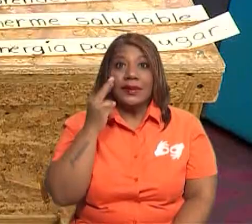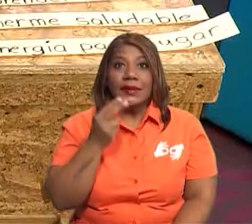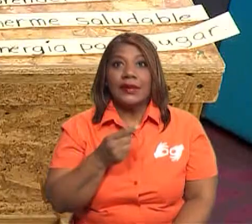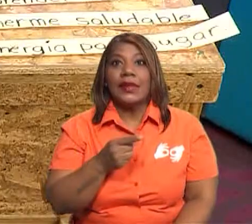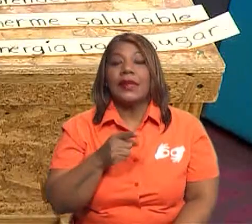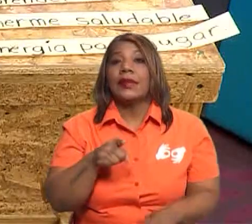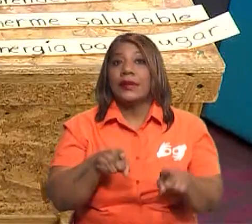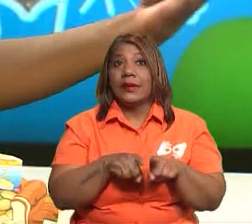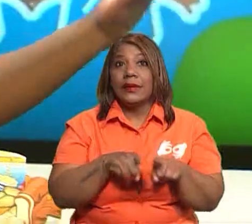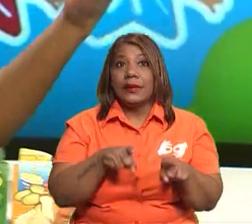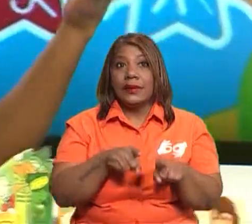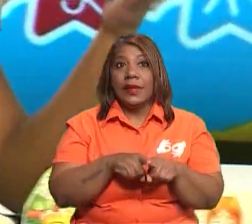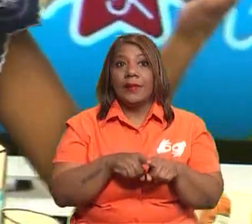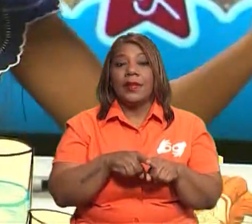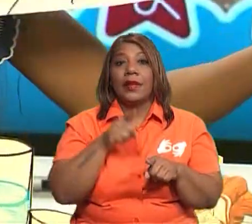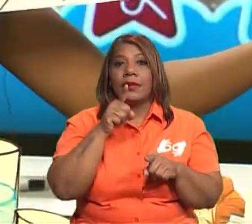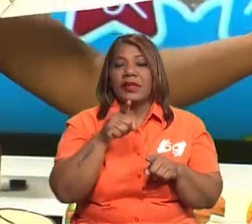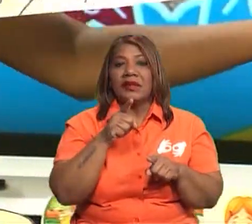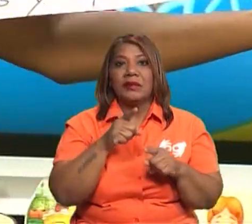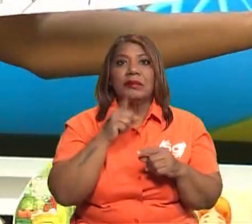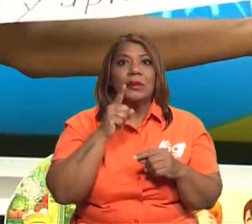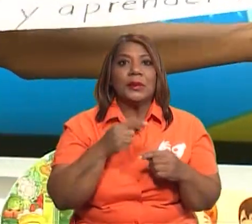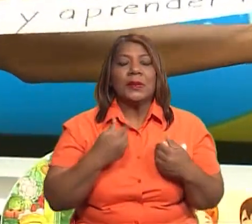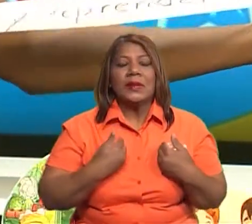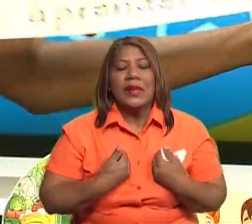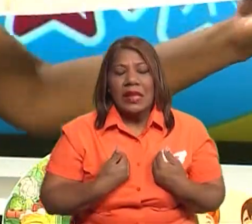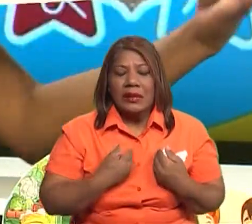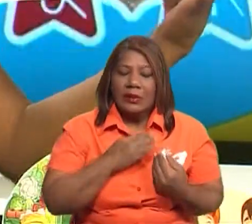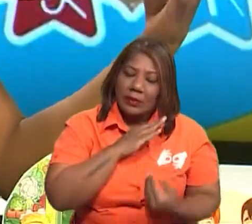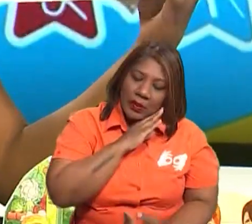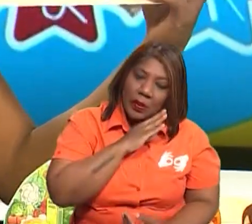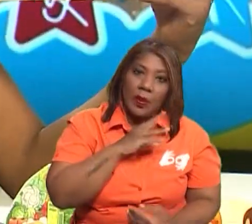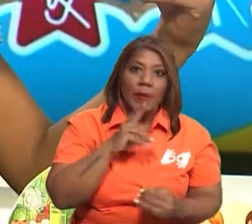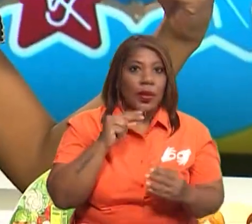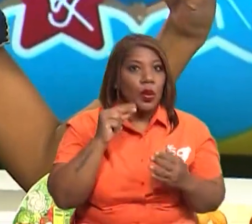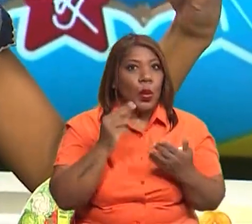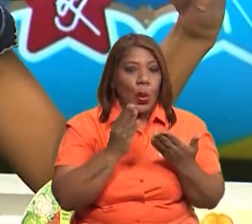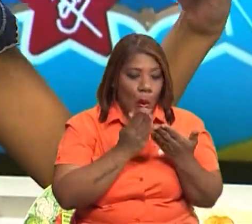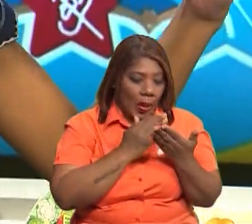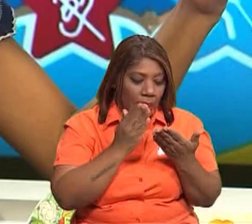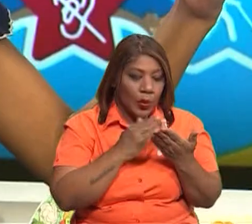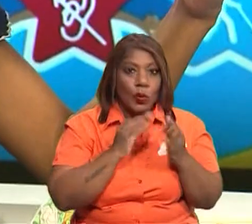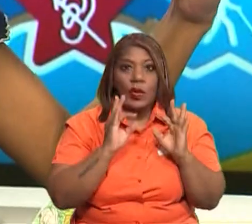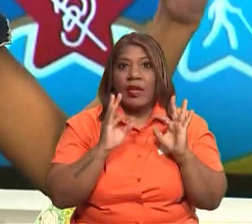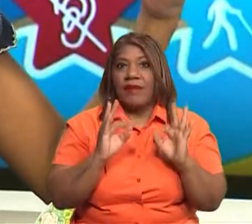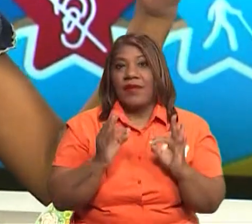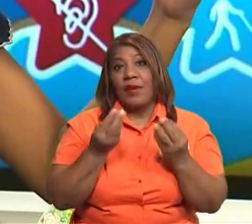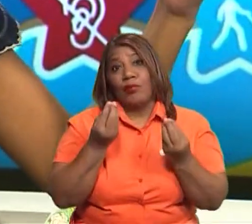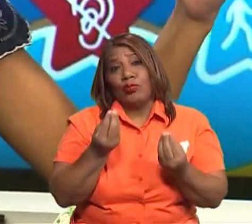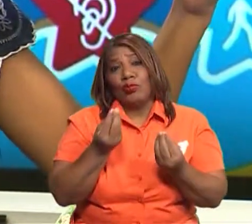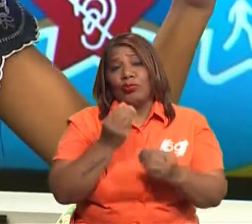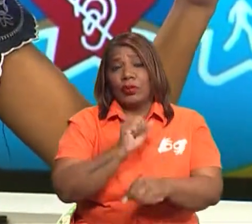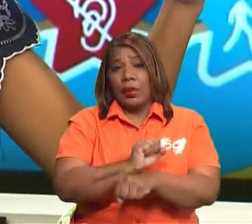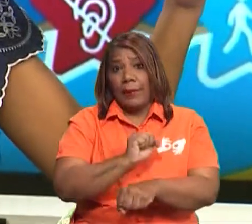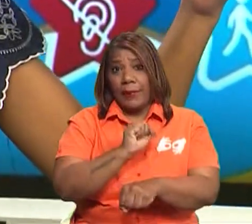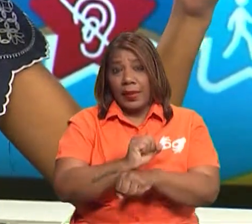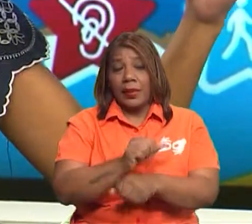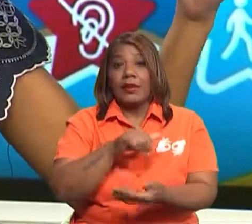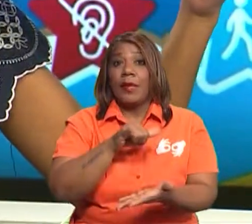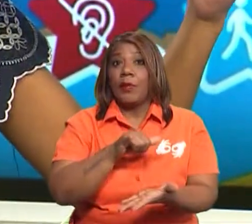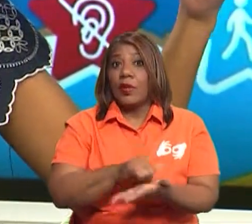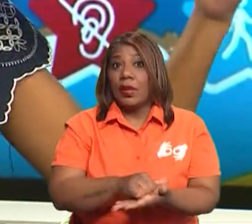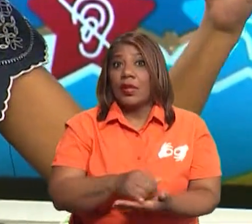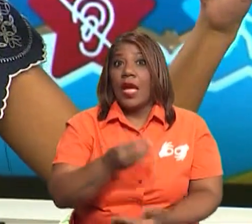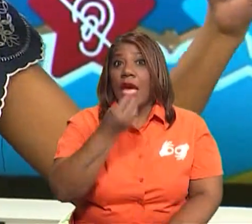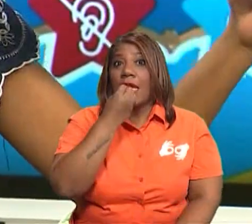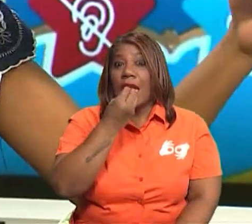¿para Concentrarnos y aprender mejor. ¿Verdad? Esto, si no consumimos